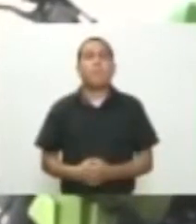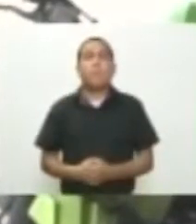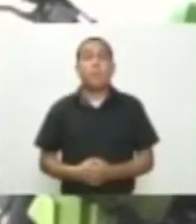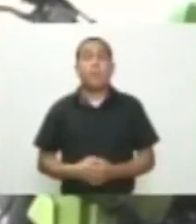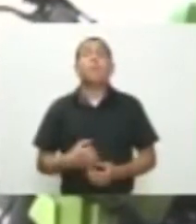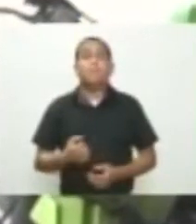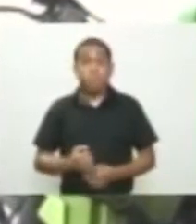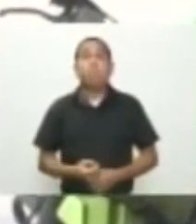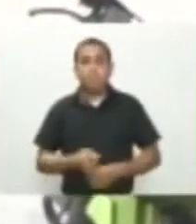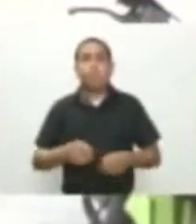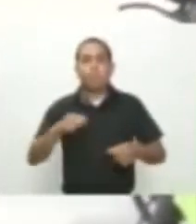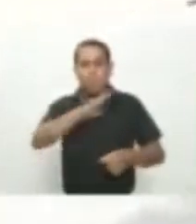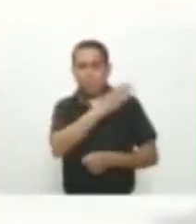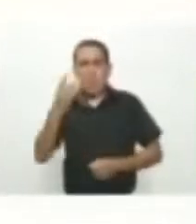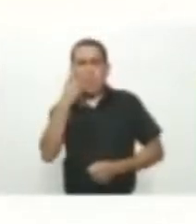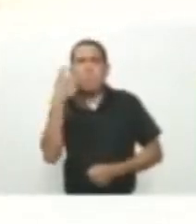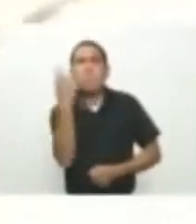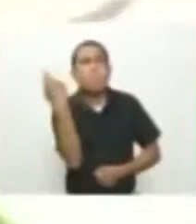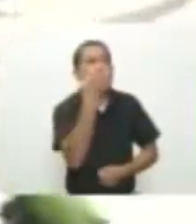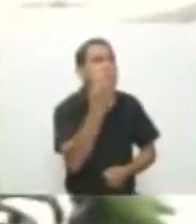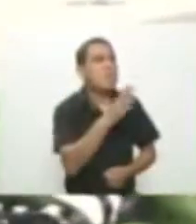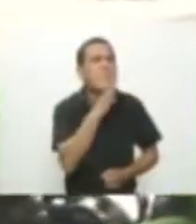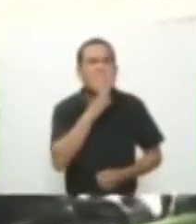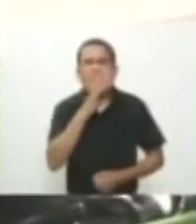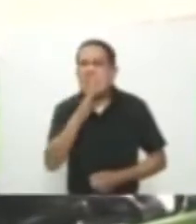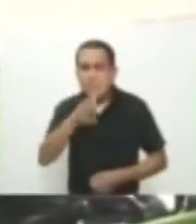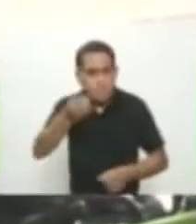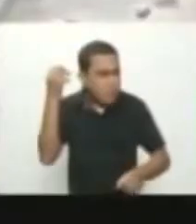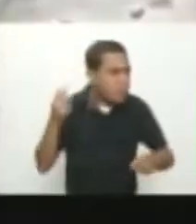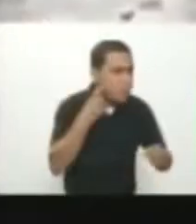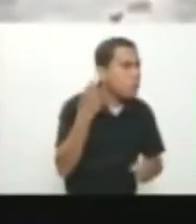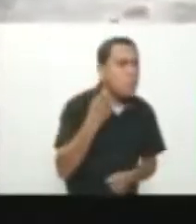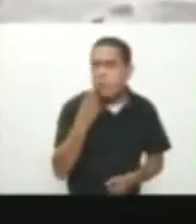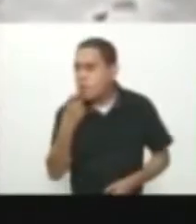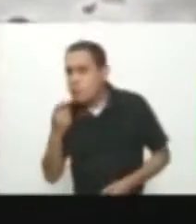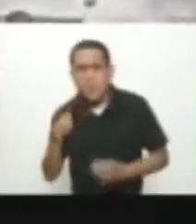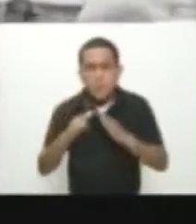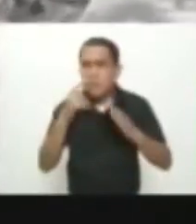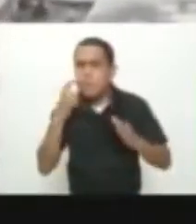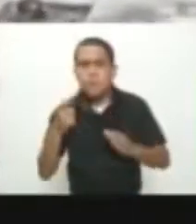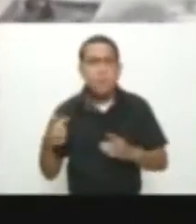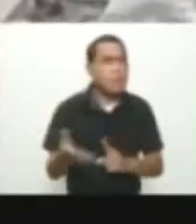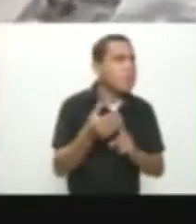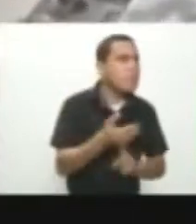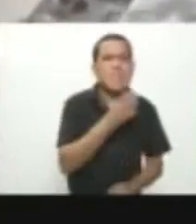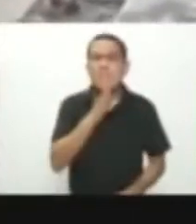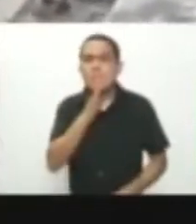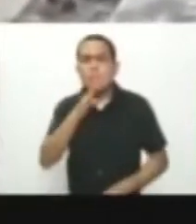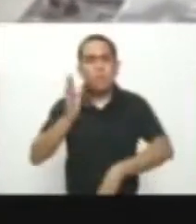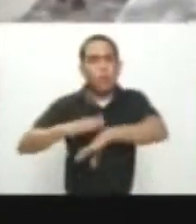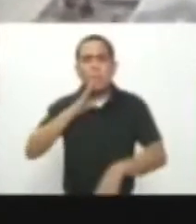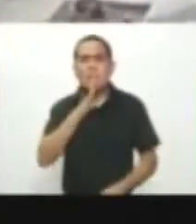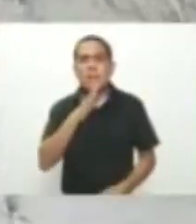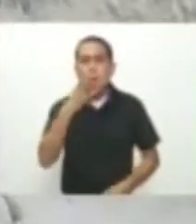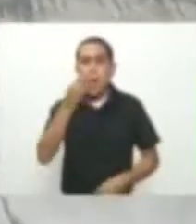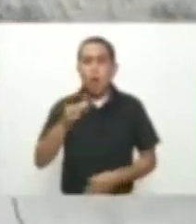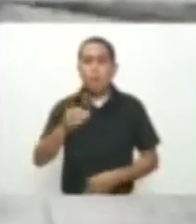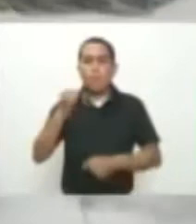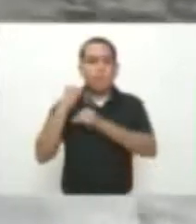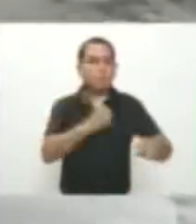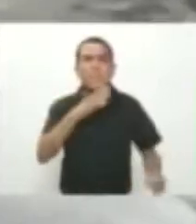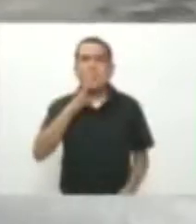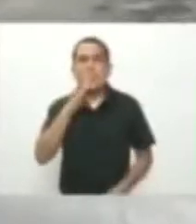es la orden que tienen todos los policías en Barranquilla y Suera Metropolitana para dar con los asesinos del auxiliar de la institución